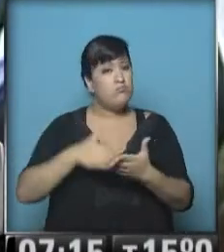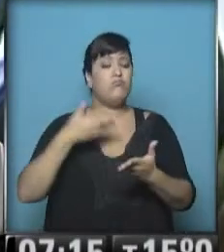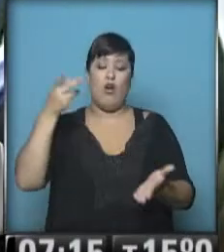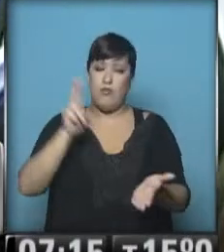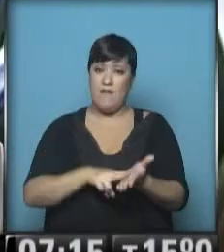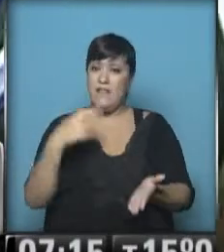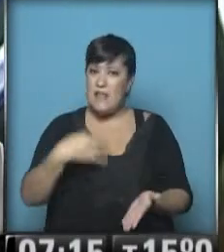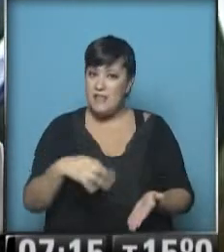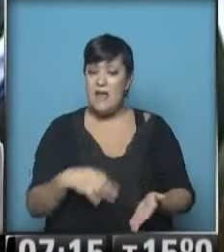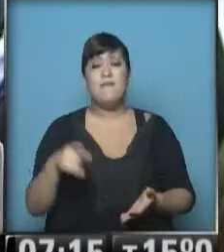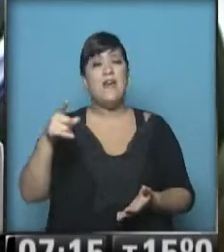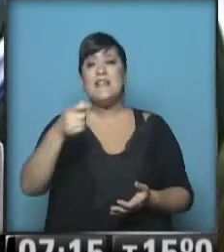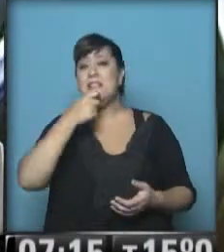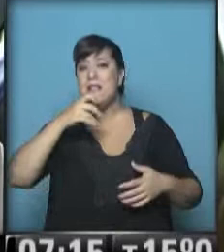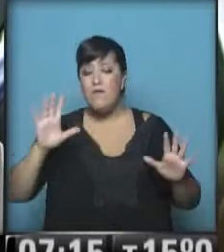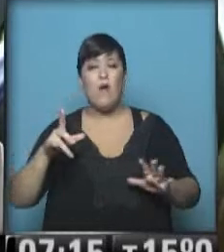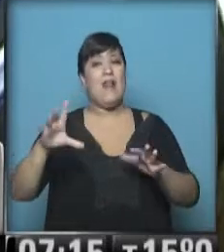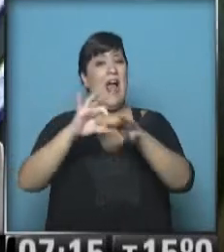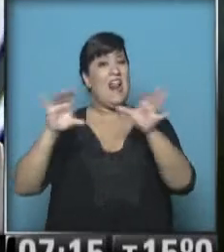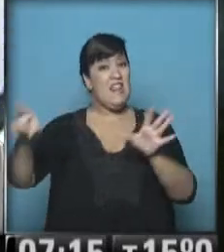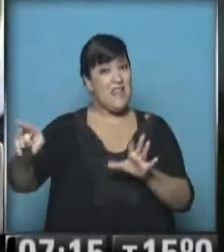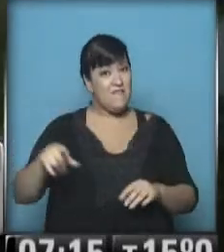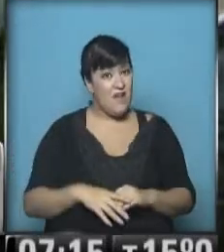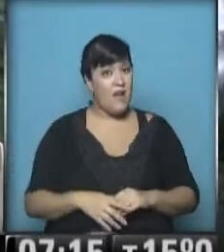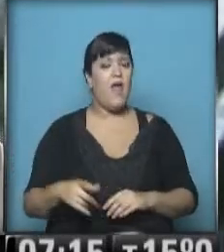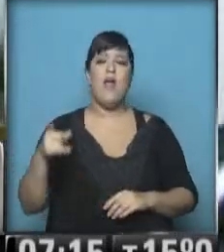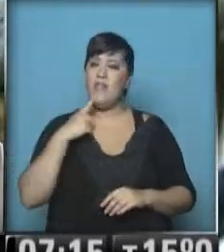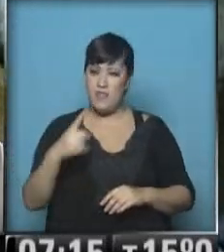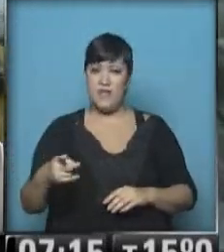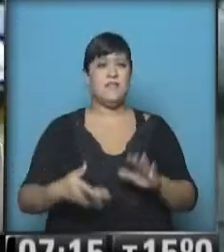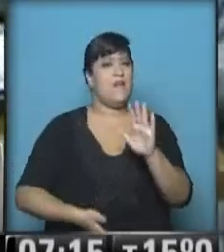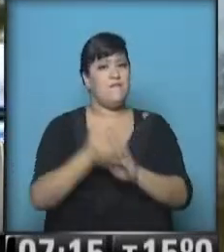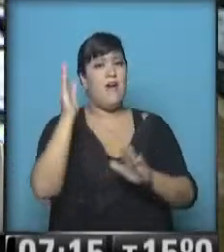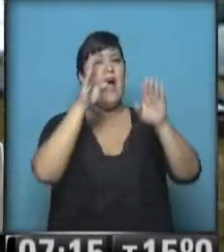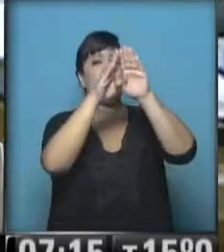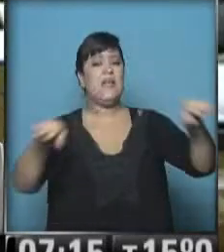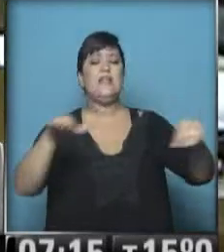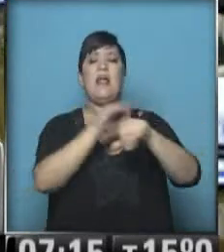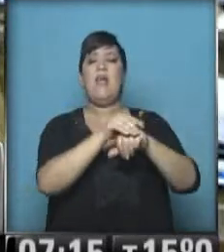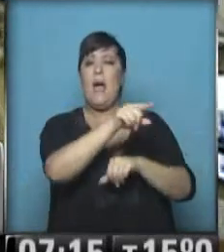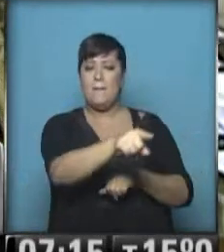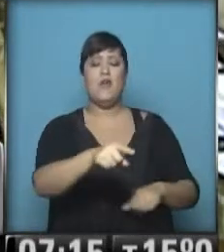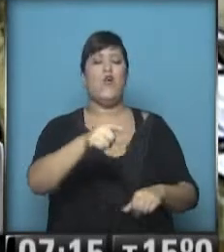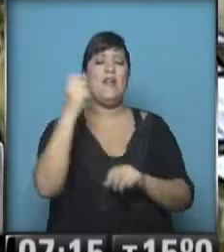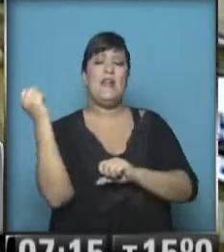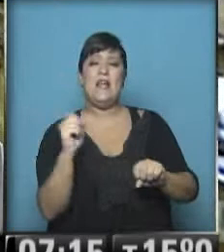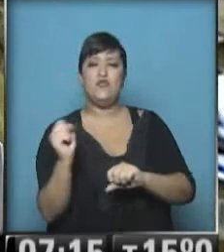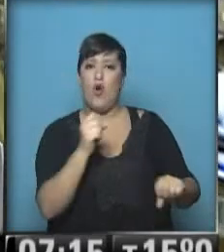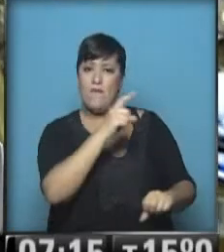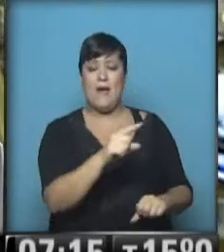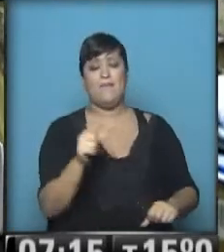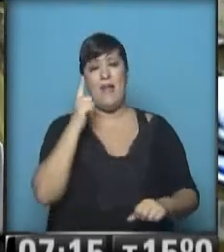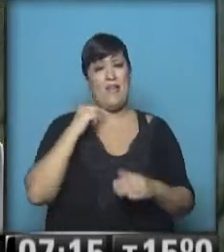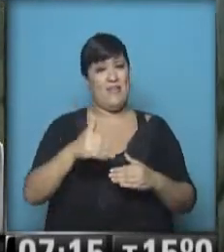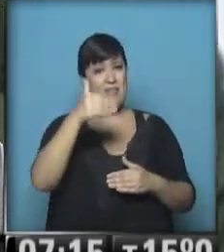judicial y en caso de que salga en libertad, ya dijo que se iría a la quinta de un amigo en Escobar, recordemos que en próximos días